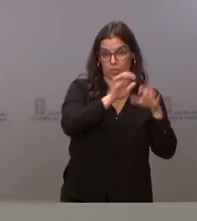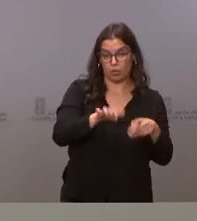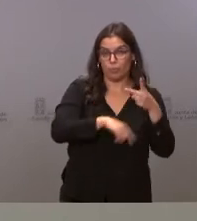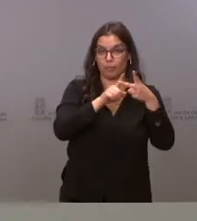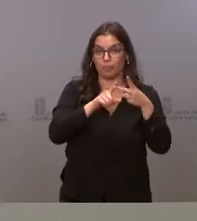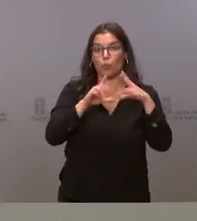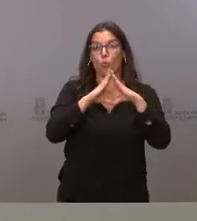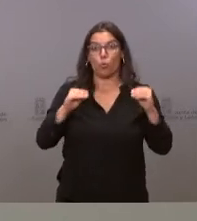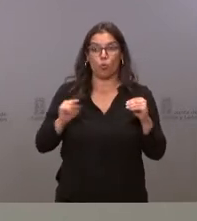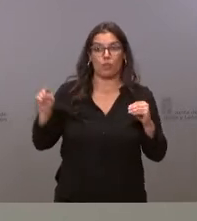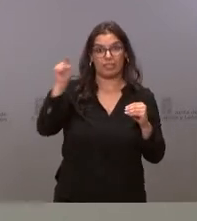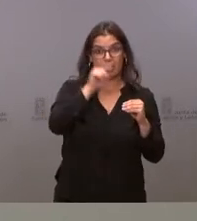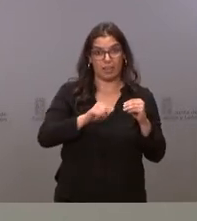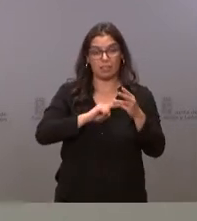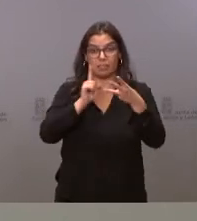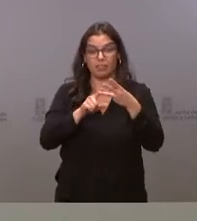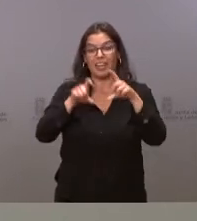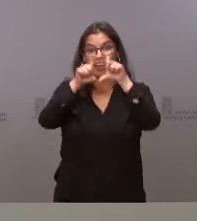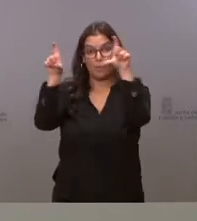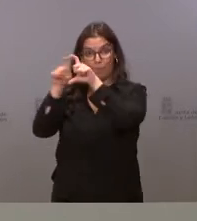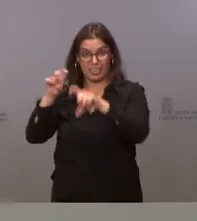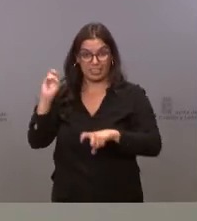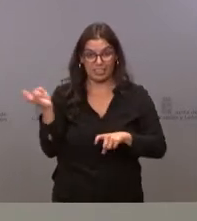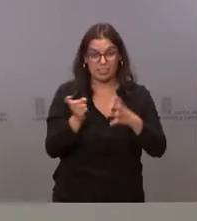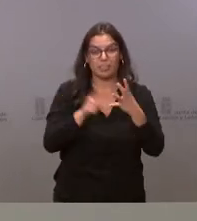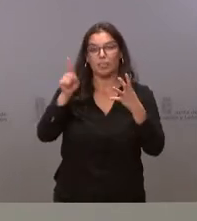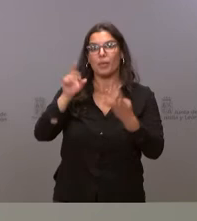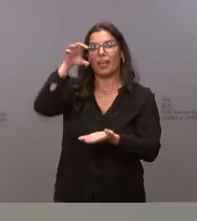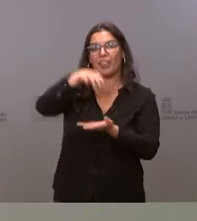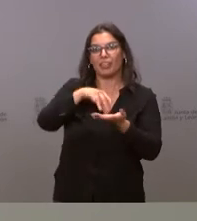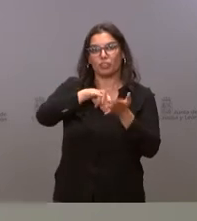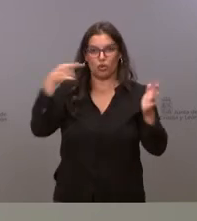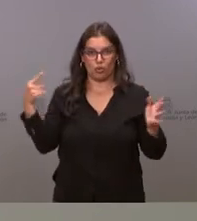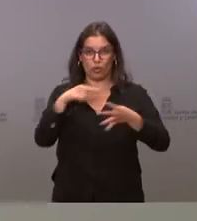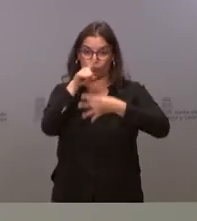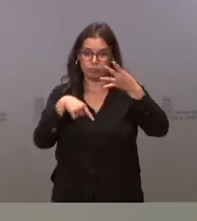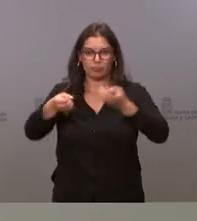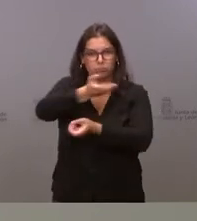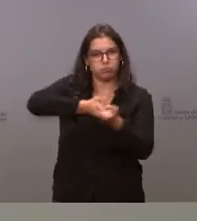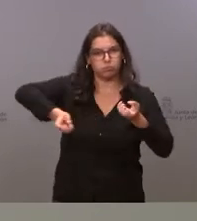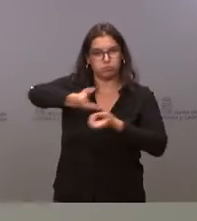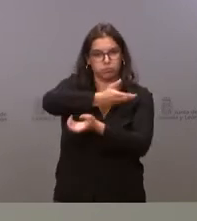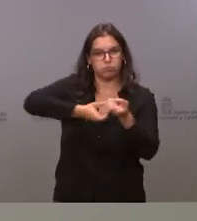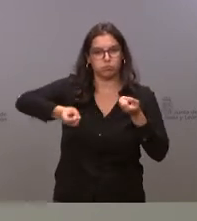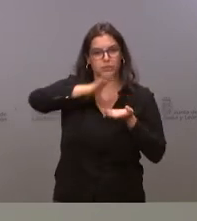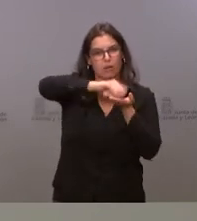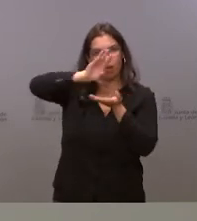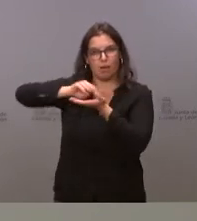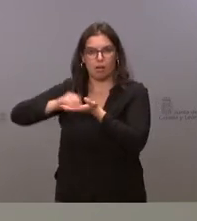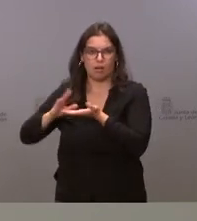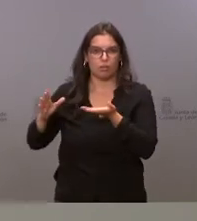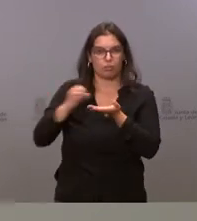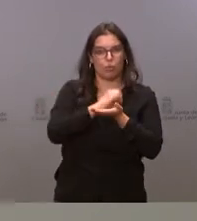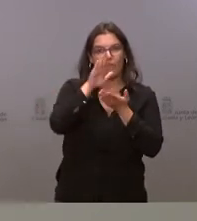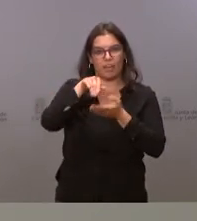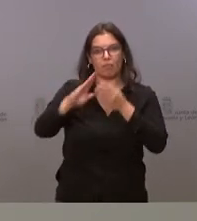las universidades, las empresas y los centros tecnológicos. Y, por tanto, sobre esa base de la participación es que ha dado